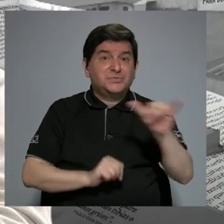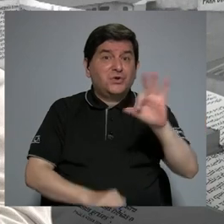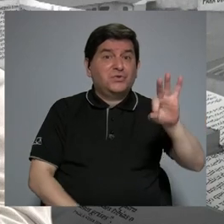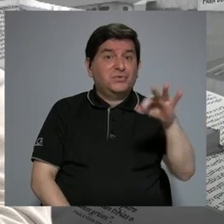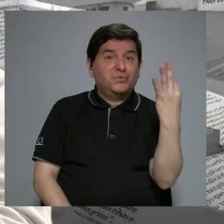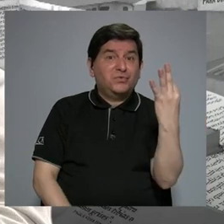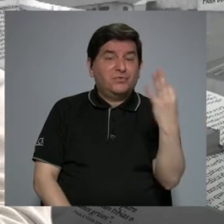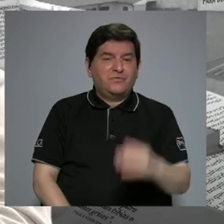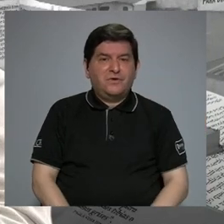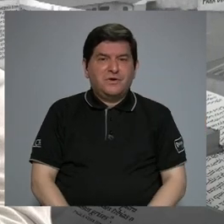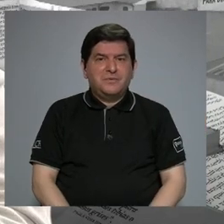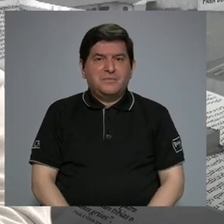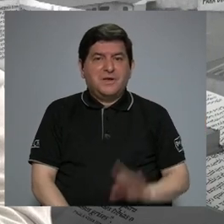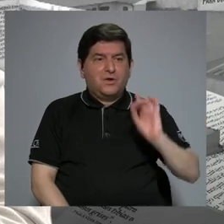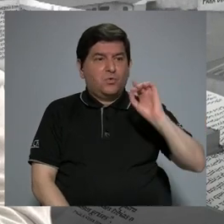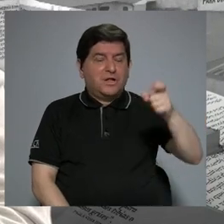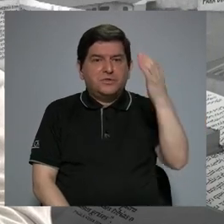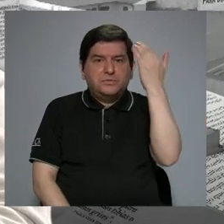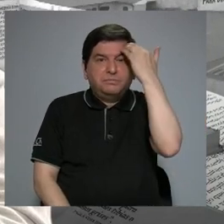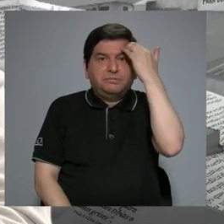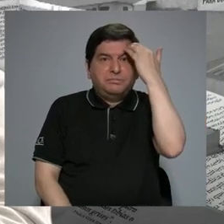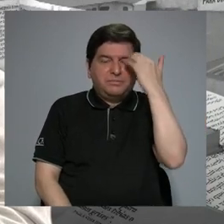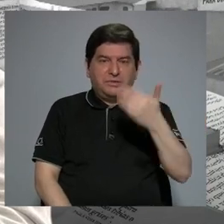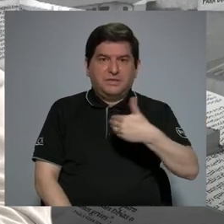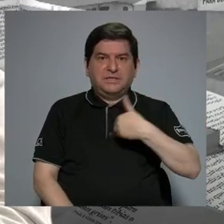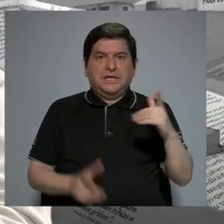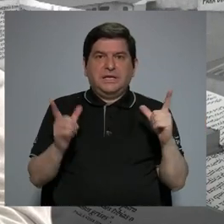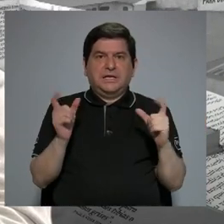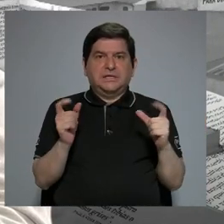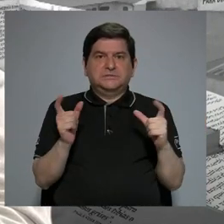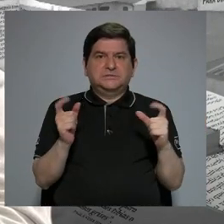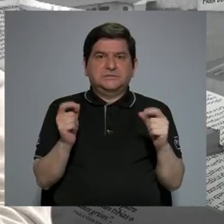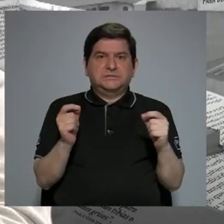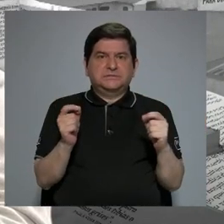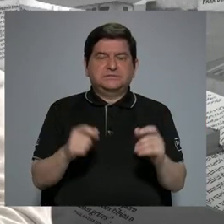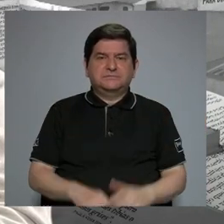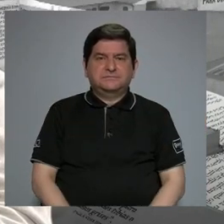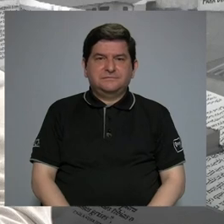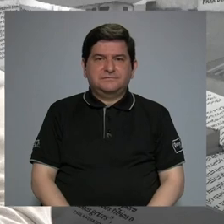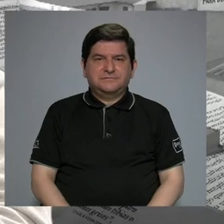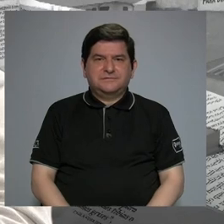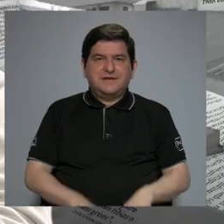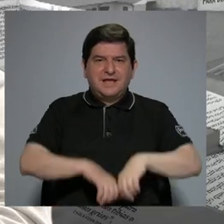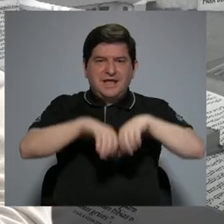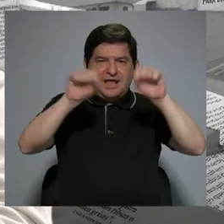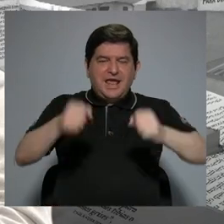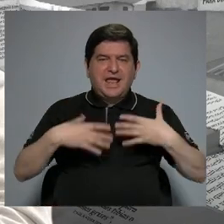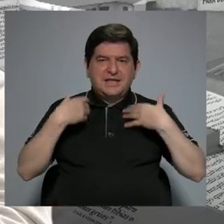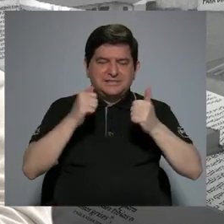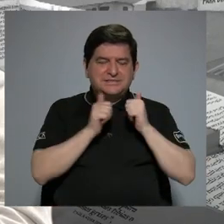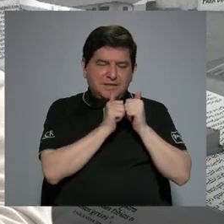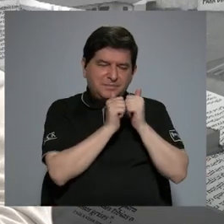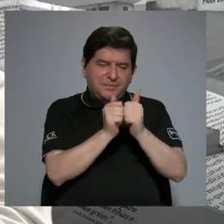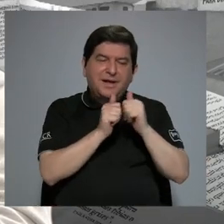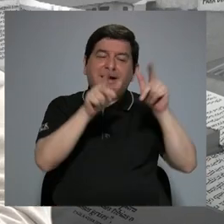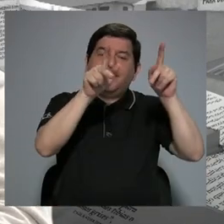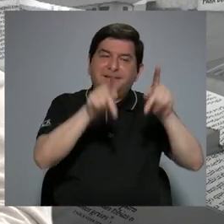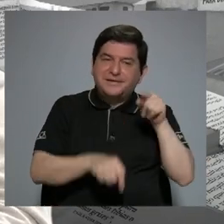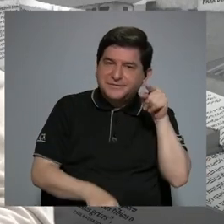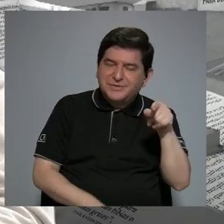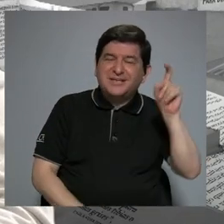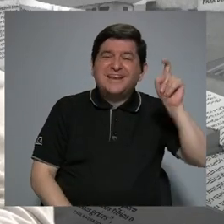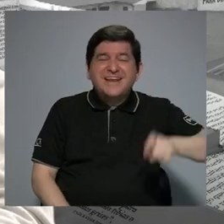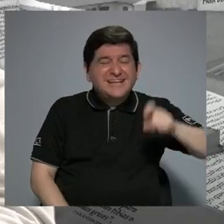misma forma cuando le dan un diagnóstico de cáncer. Entonces, el sistema de salud tiene que acompañar a esos pacientes.